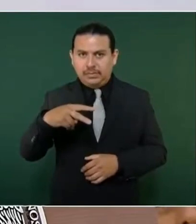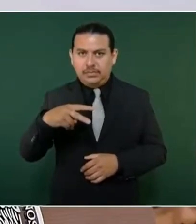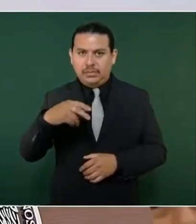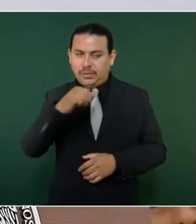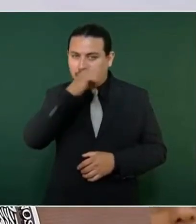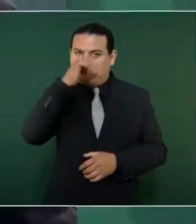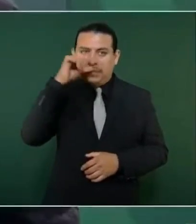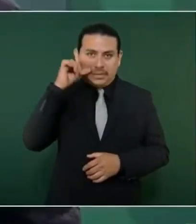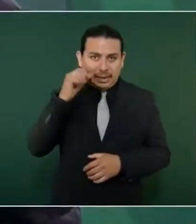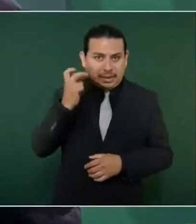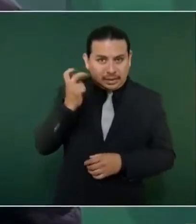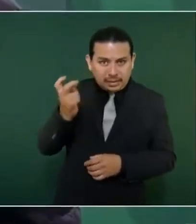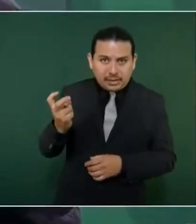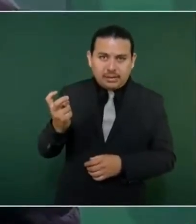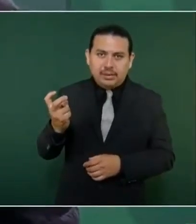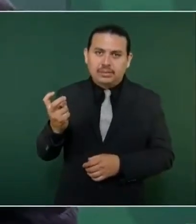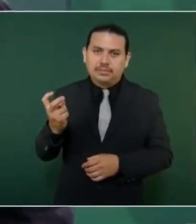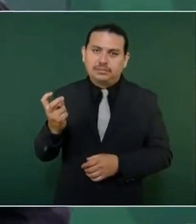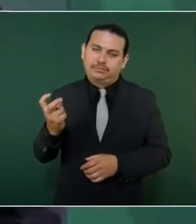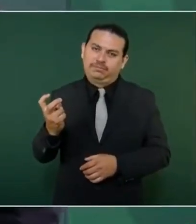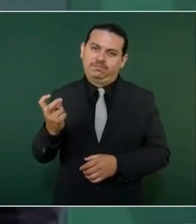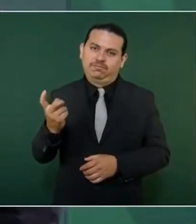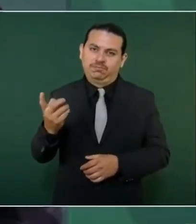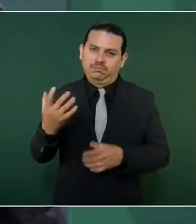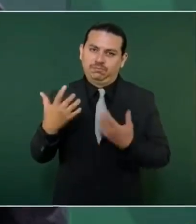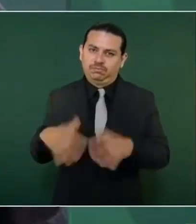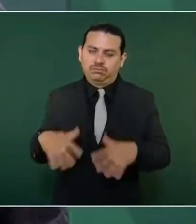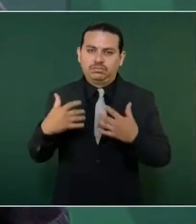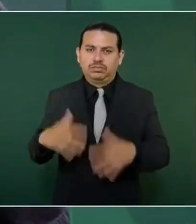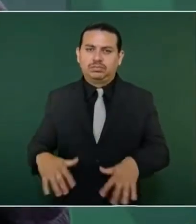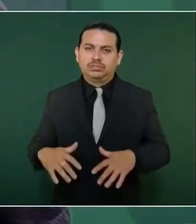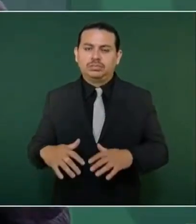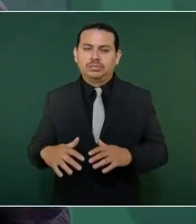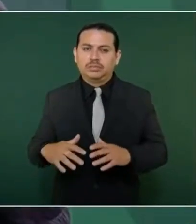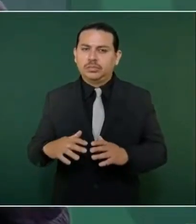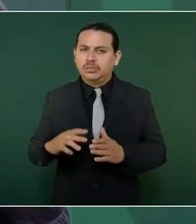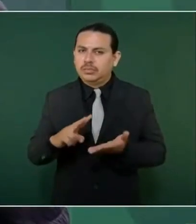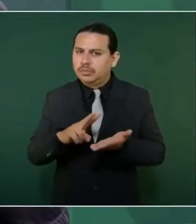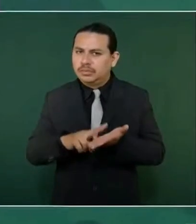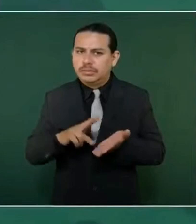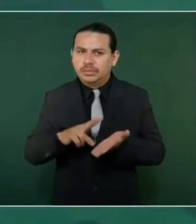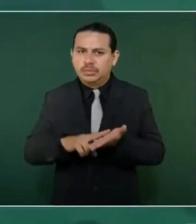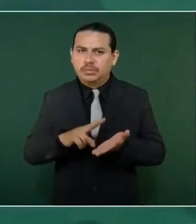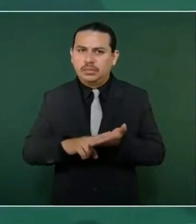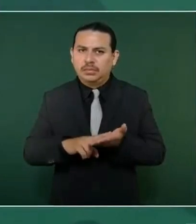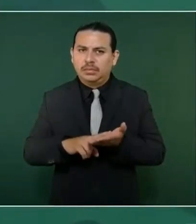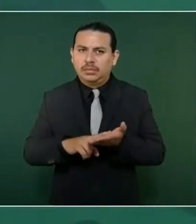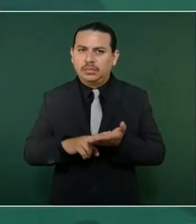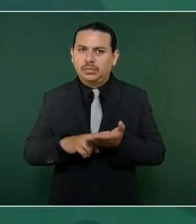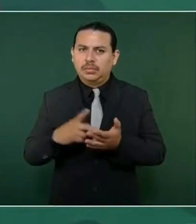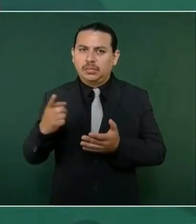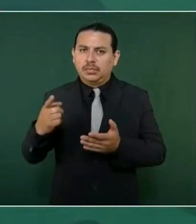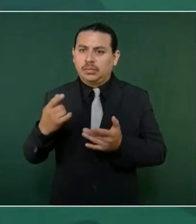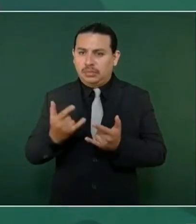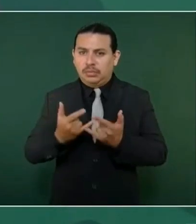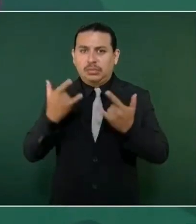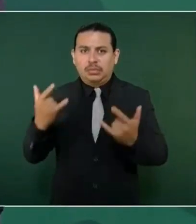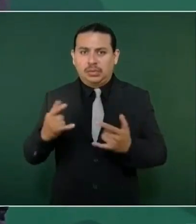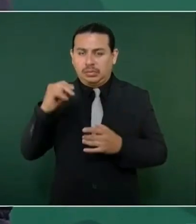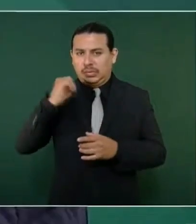Juárez se entendieron en momentos muy